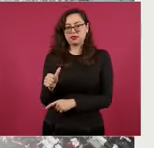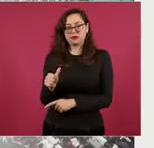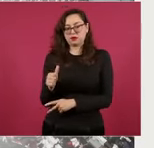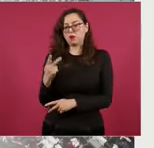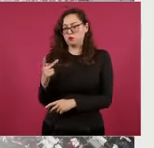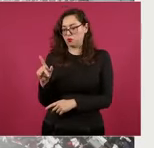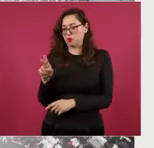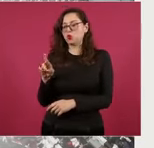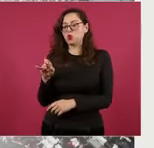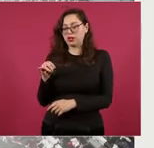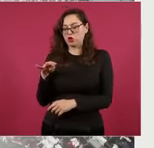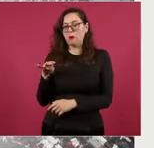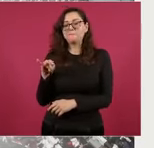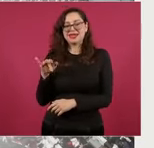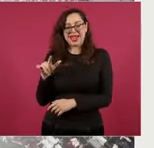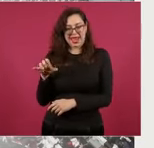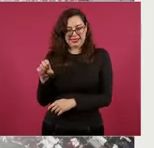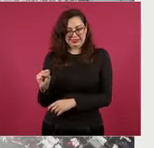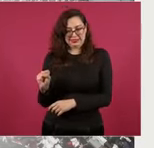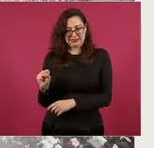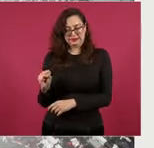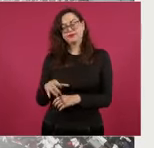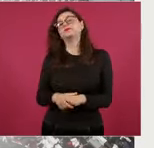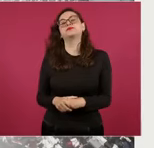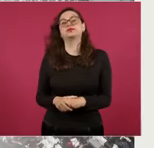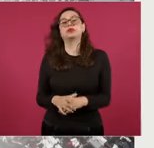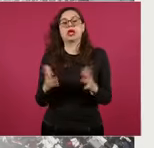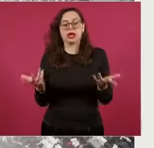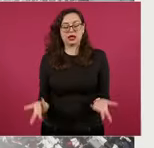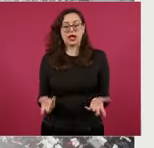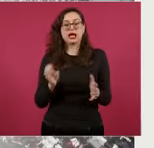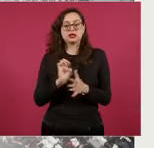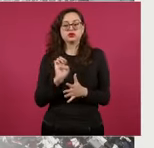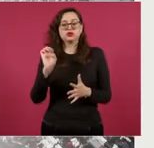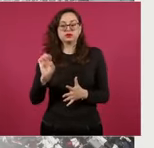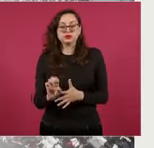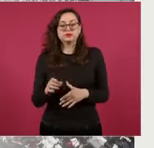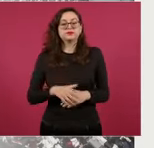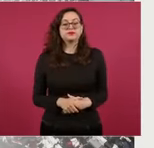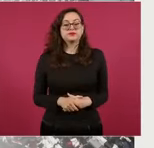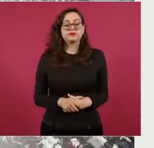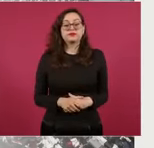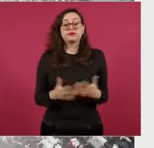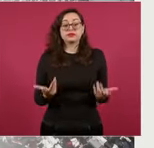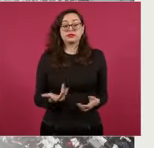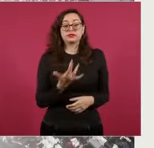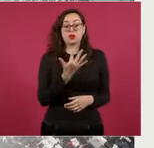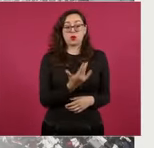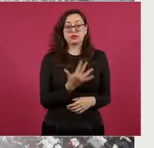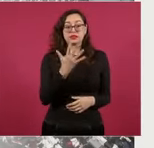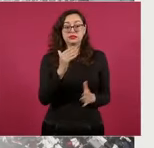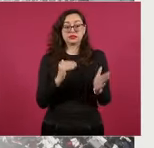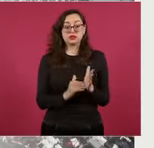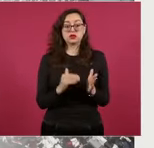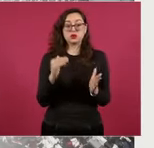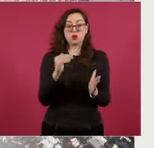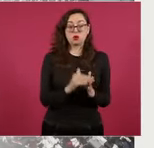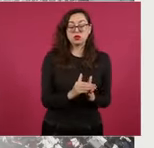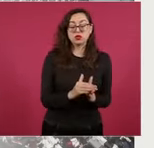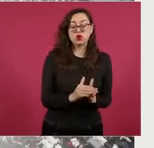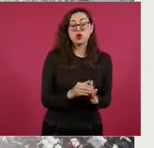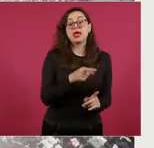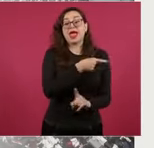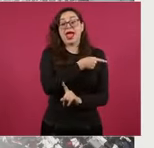plurinominales. Entonces, la votación nacional se divide entre los diputados plurinominales para obtener